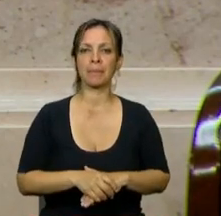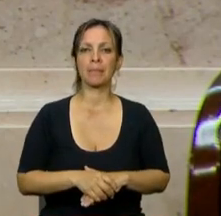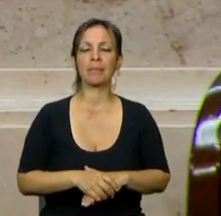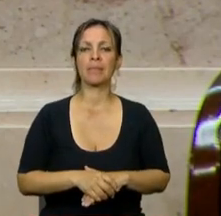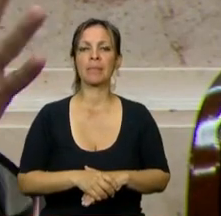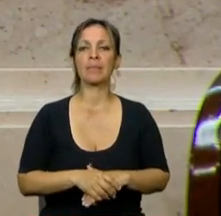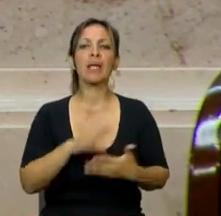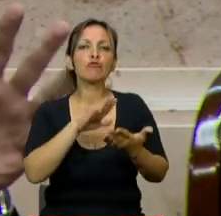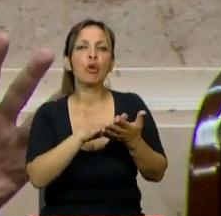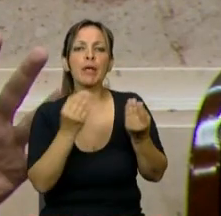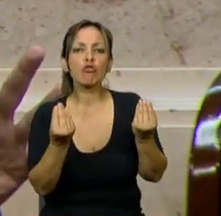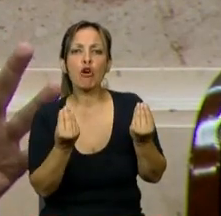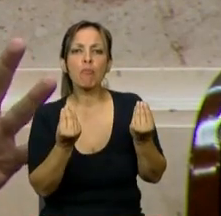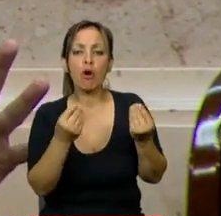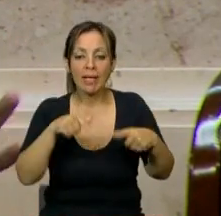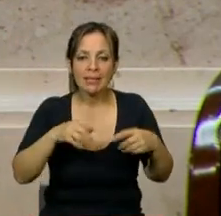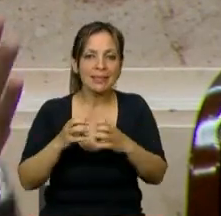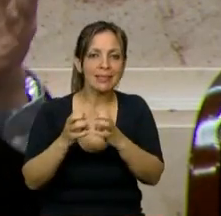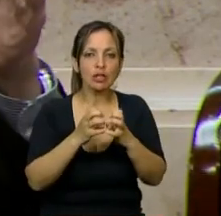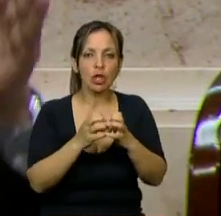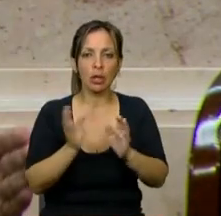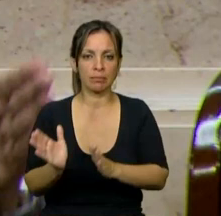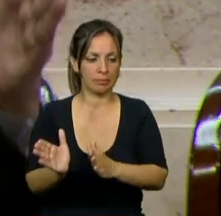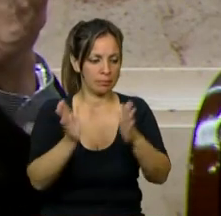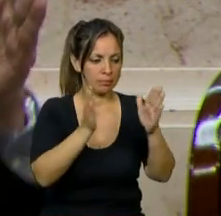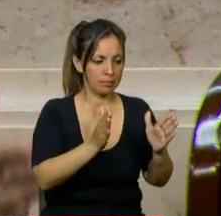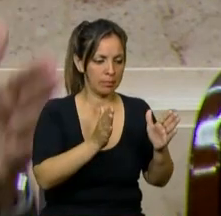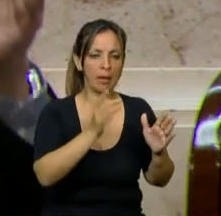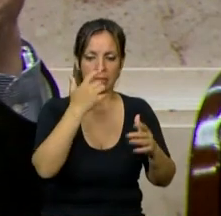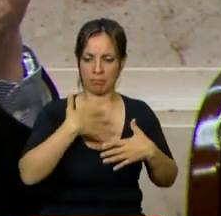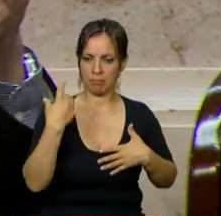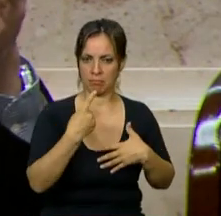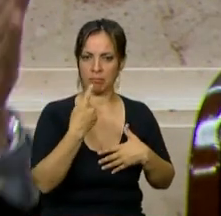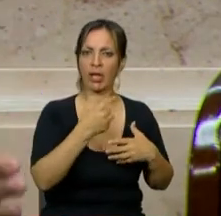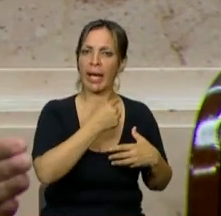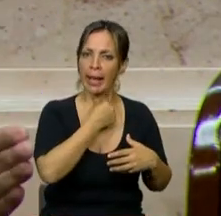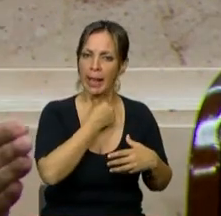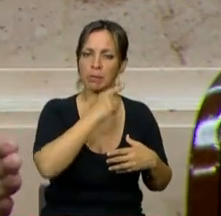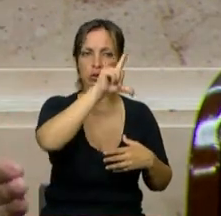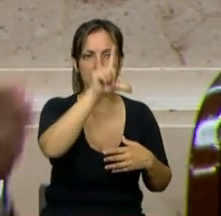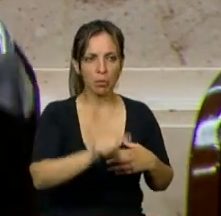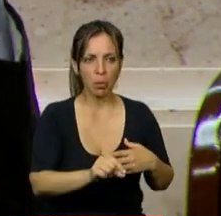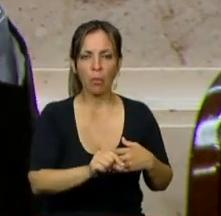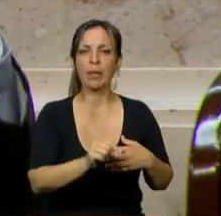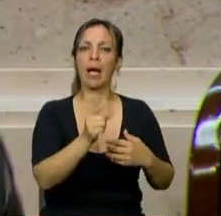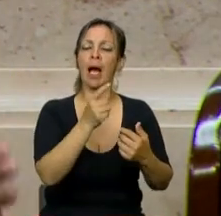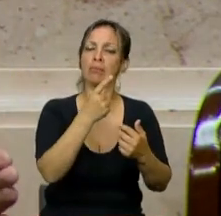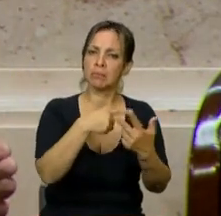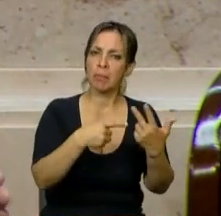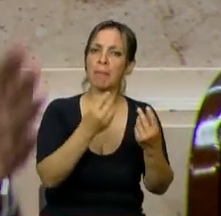respecto de cómo se divide esta sesión. Entre los que queremos una república con un presupuesto, que las